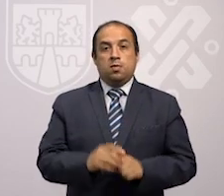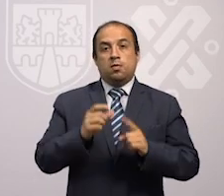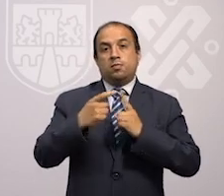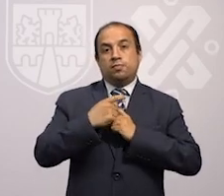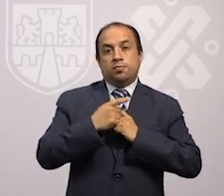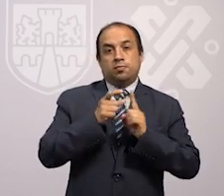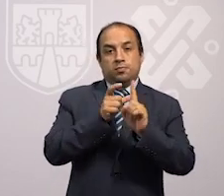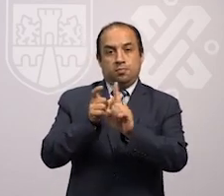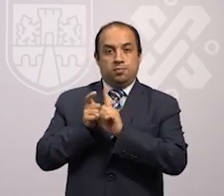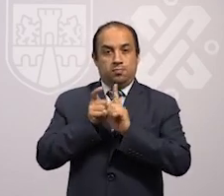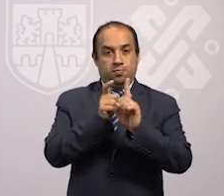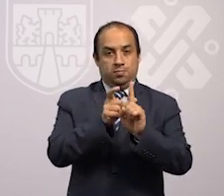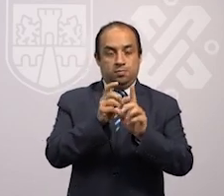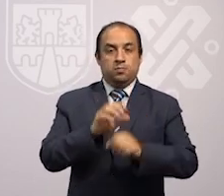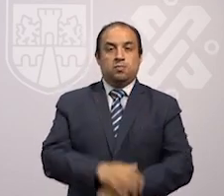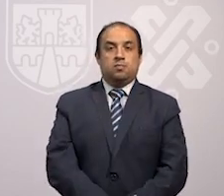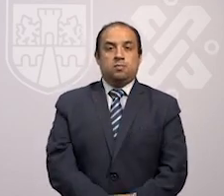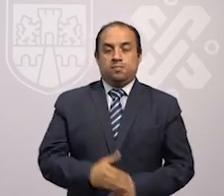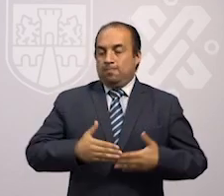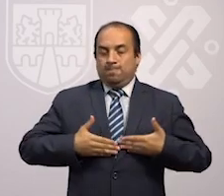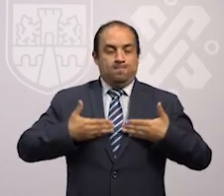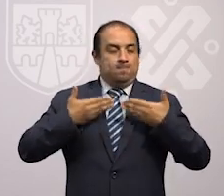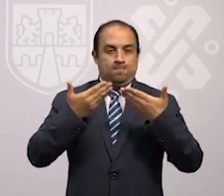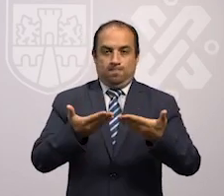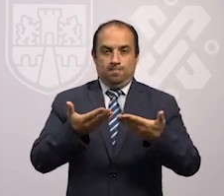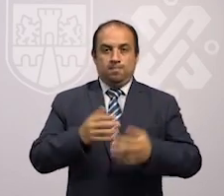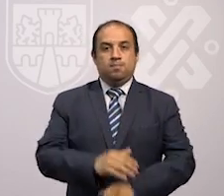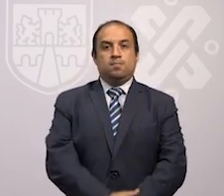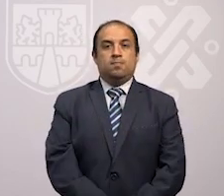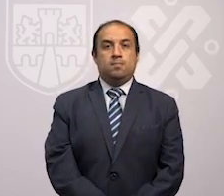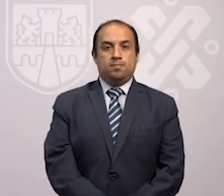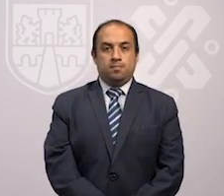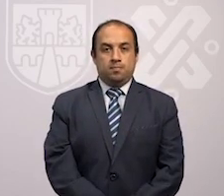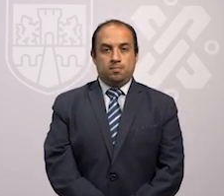Protégete y protege a los demás. No bajemos la guardia.